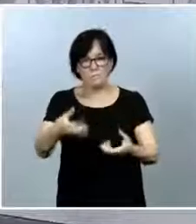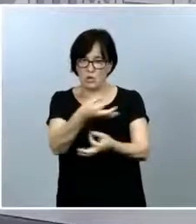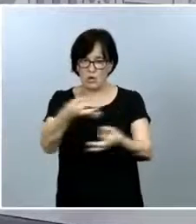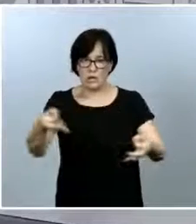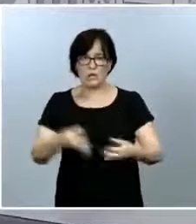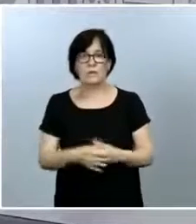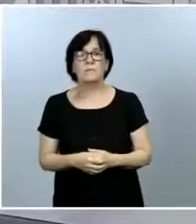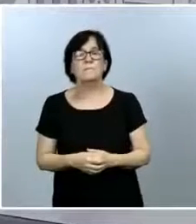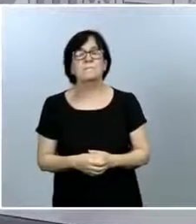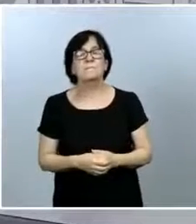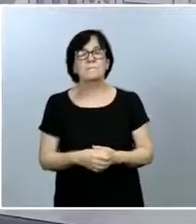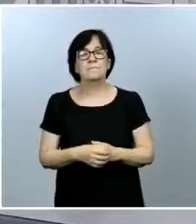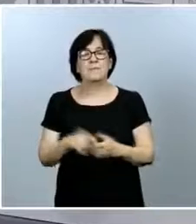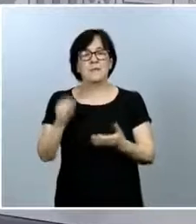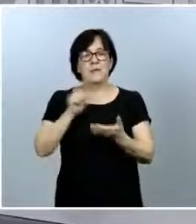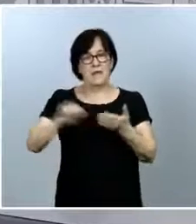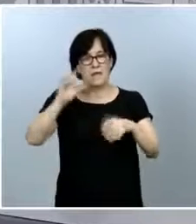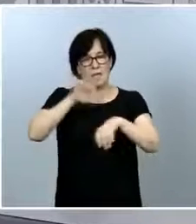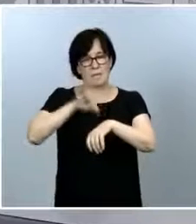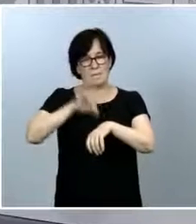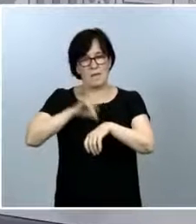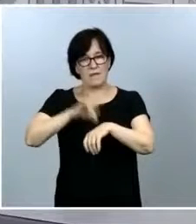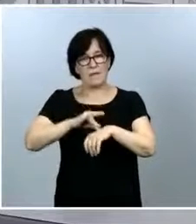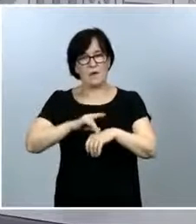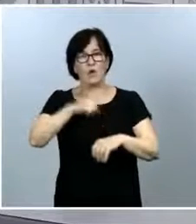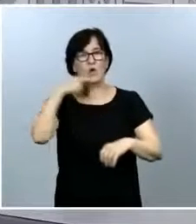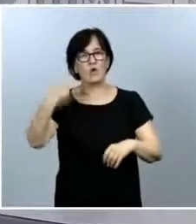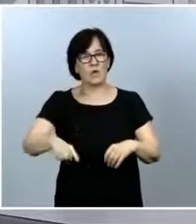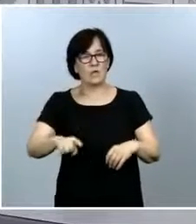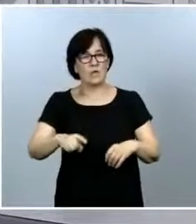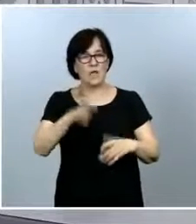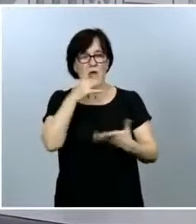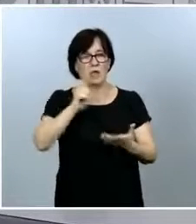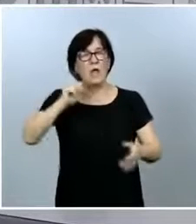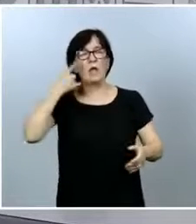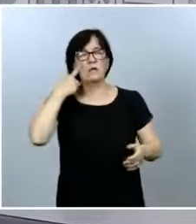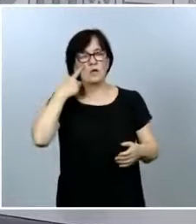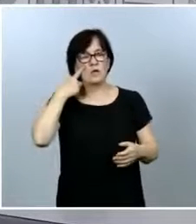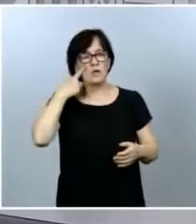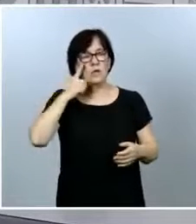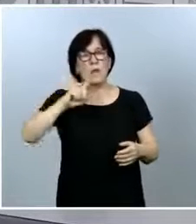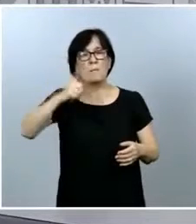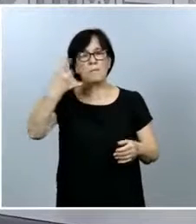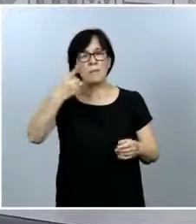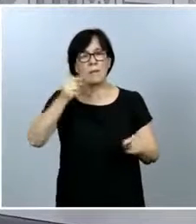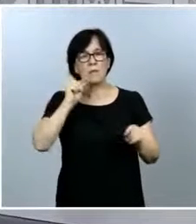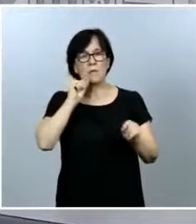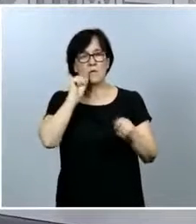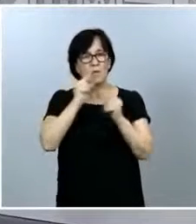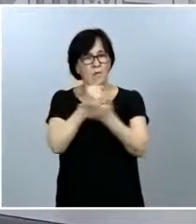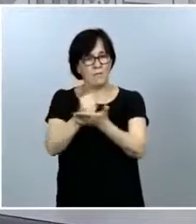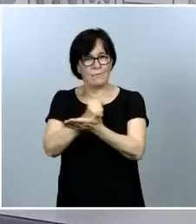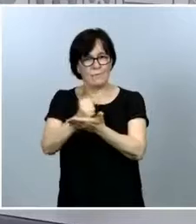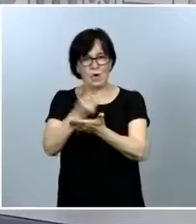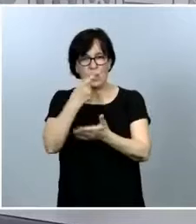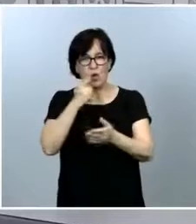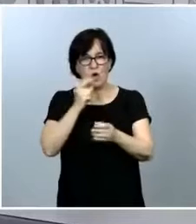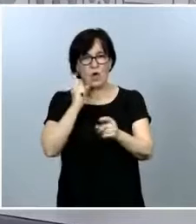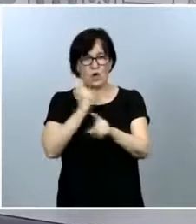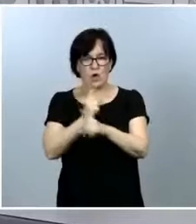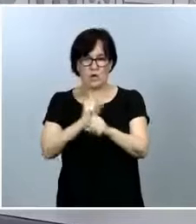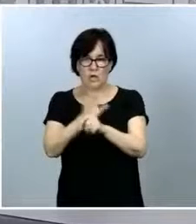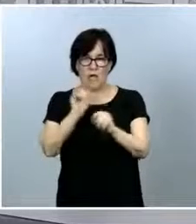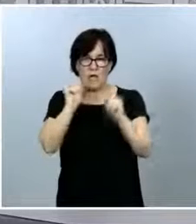Redacción médica le pregunta por Rusia, que ha anunciado que ha encontrado el primer antiviral efectivo contra el coronavirus, Afibavir.